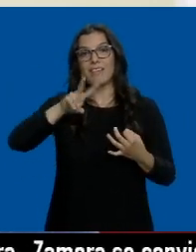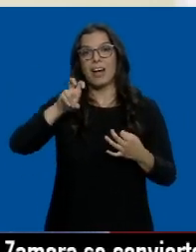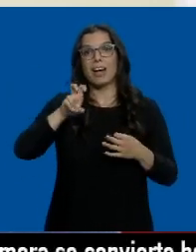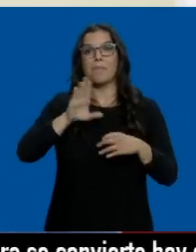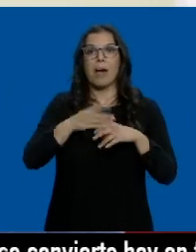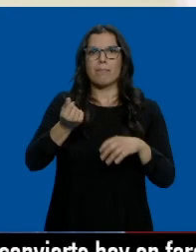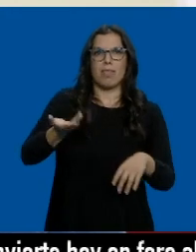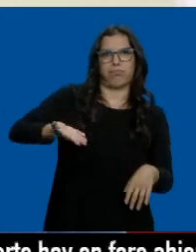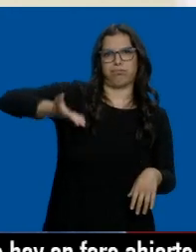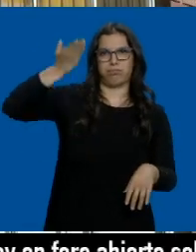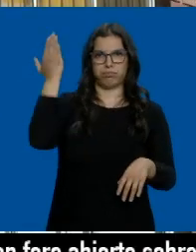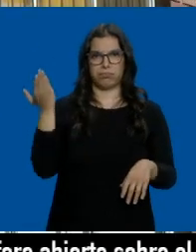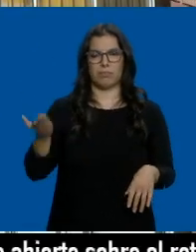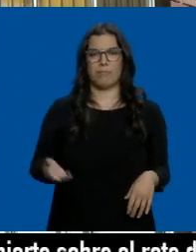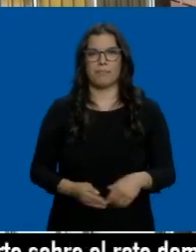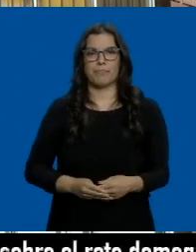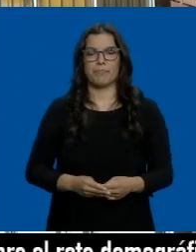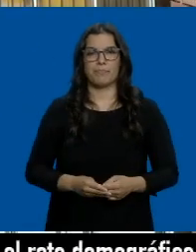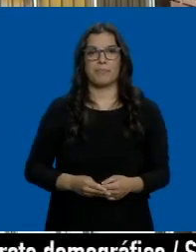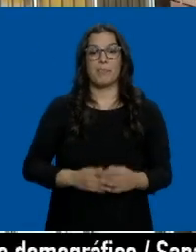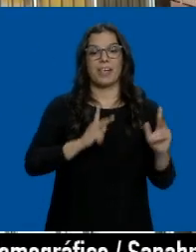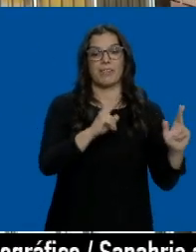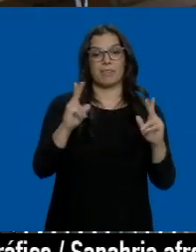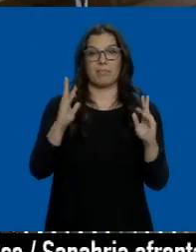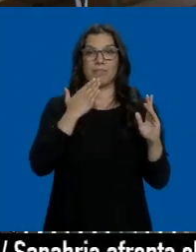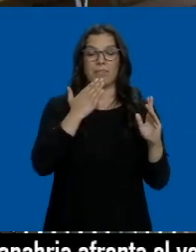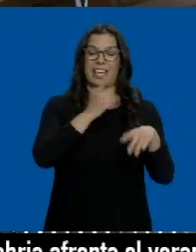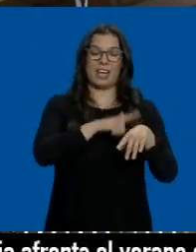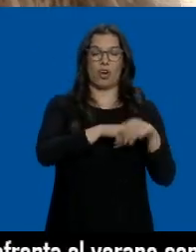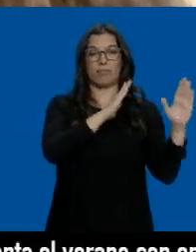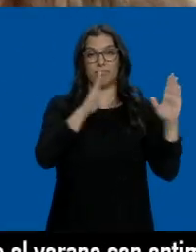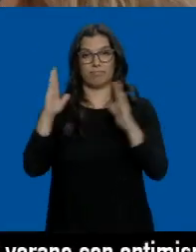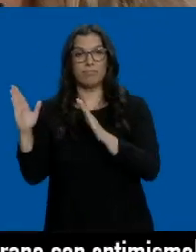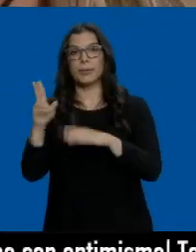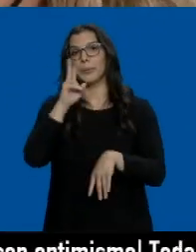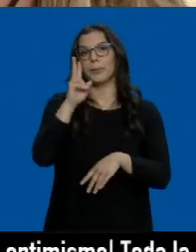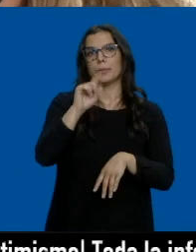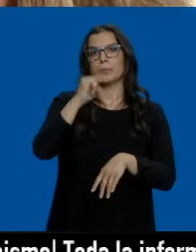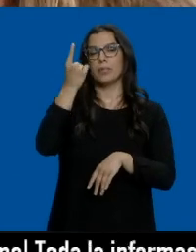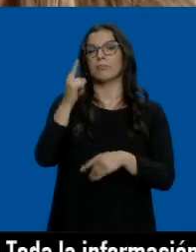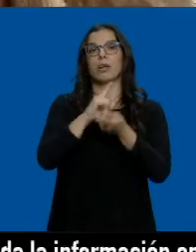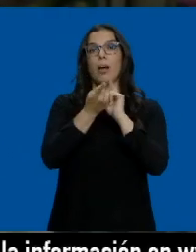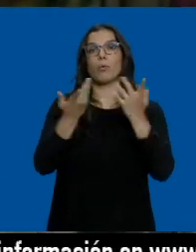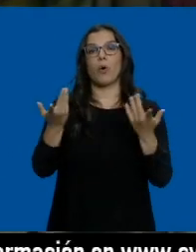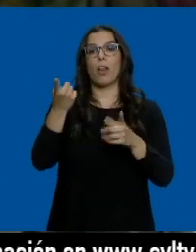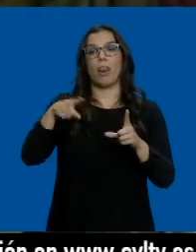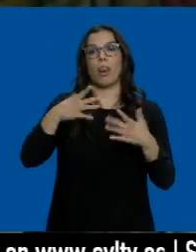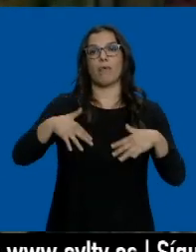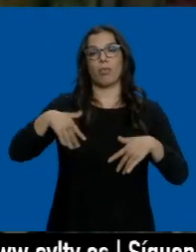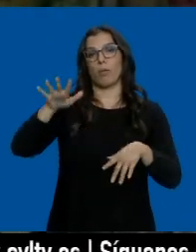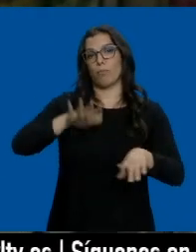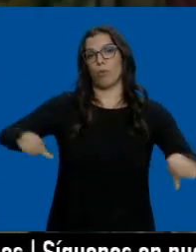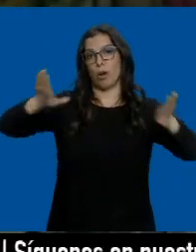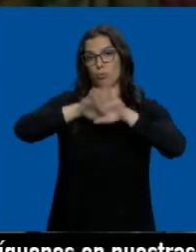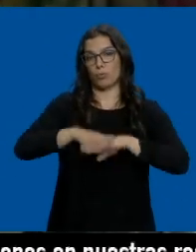el precio de la energía consumida. Aunque en esas franjas nos estamos fijando más que nunca. Lo único que ha cambiado es poner la lavadora por la noche. Pues poniéndolos